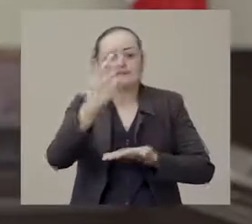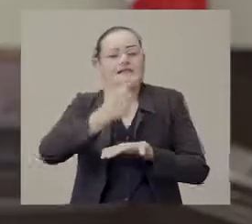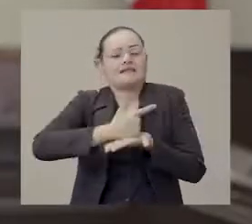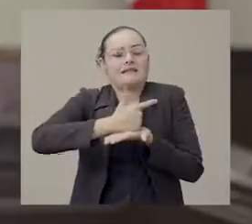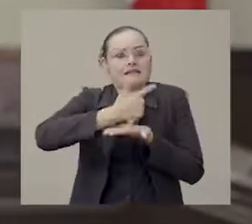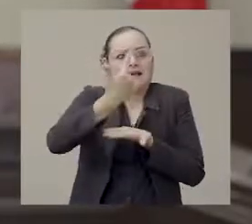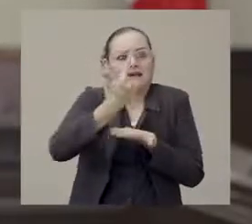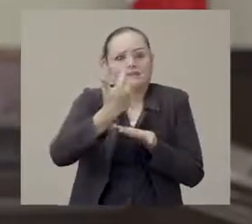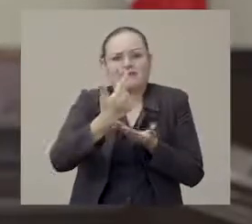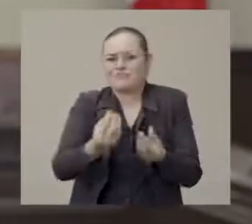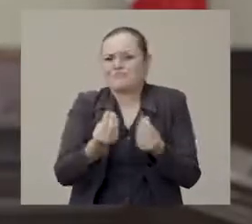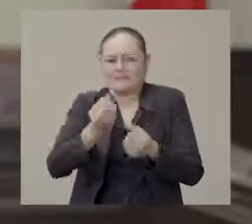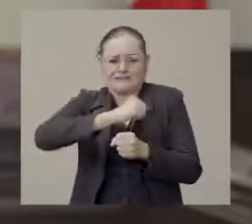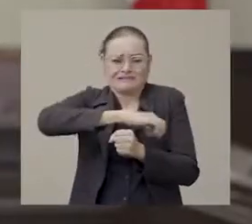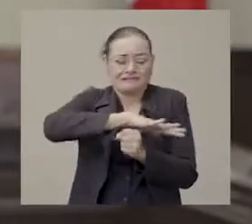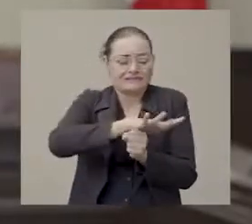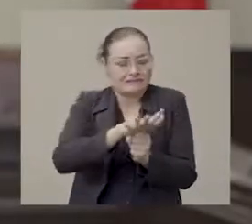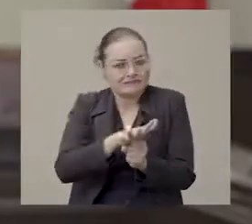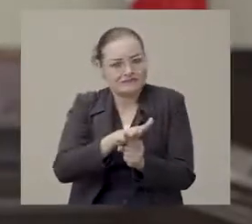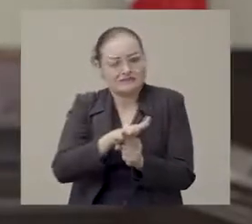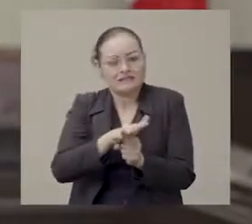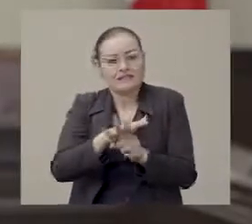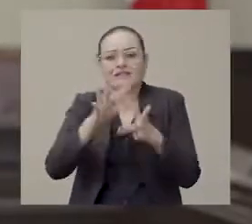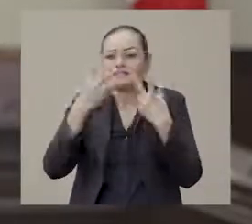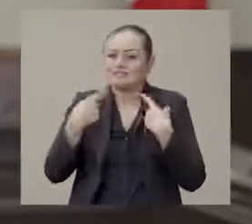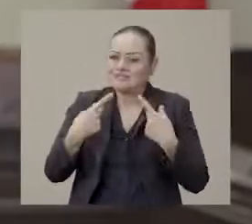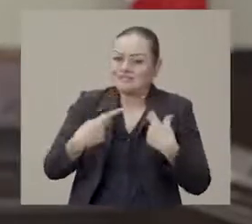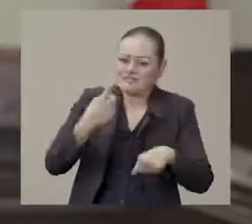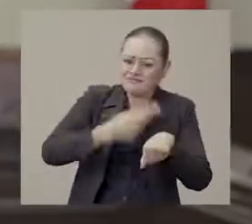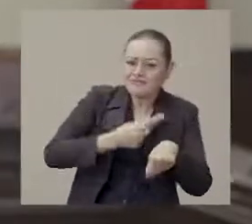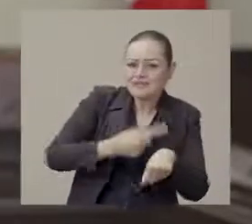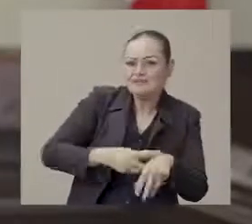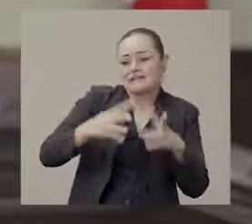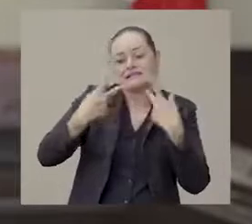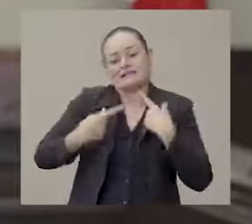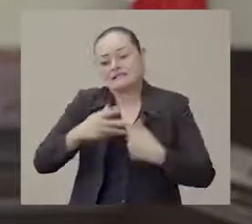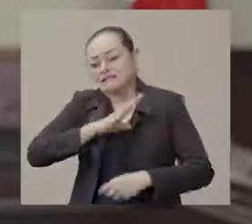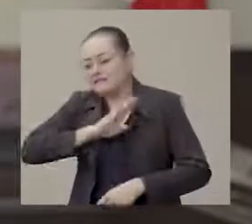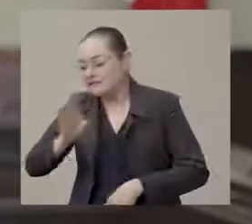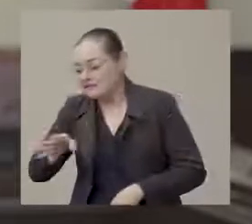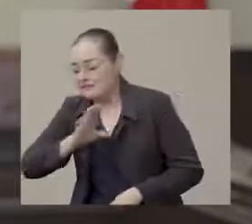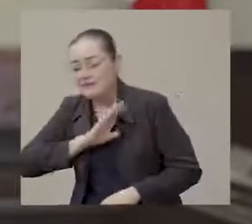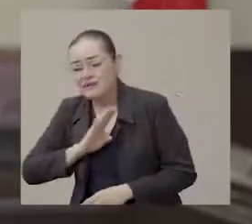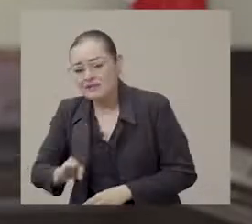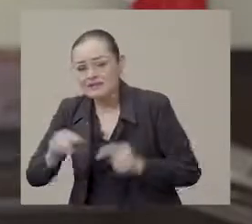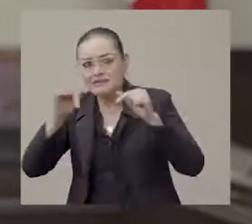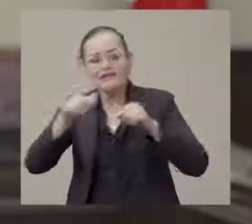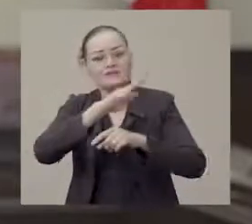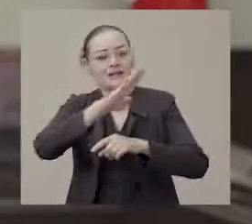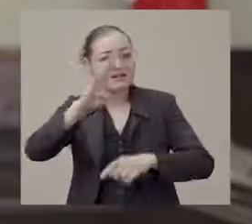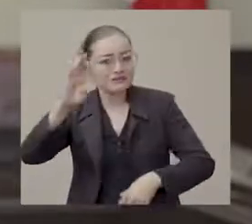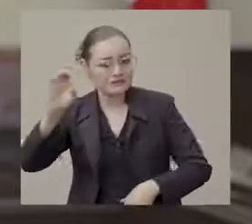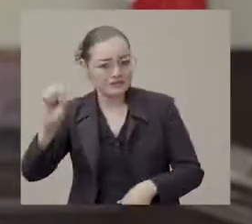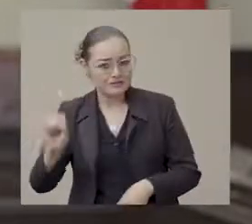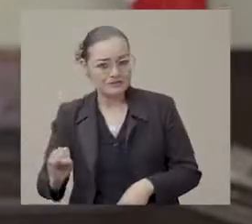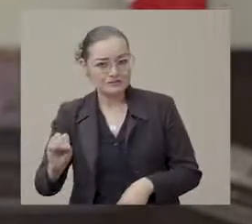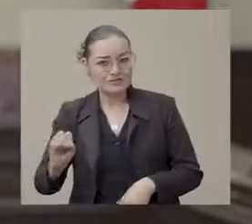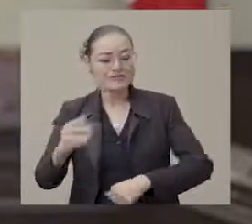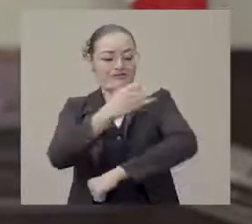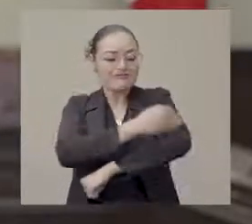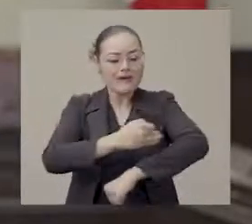incluso alarmante, de contagios y de muertes. En Baja California Sur hemos enfrentado el doble desafío,